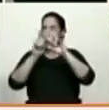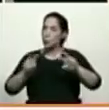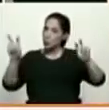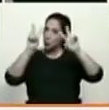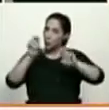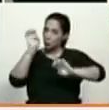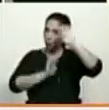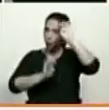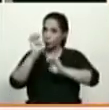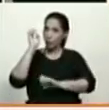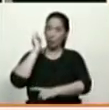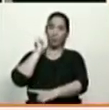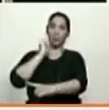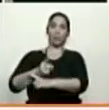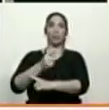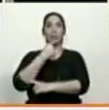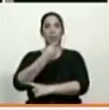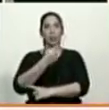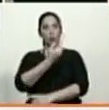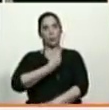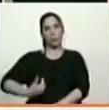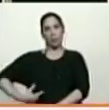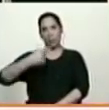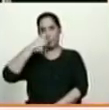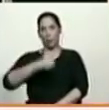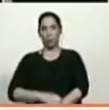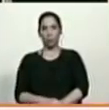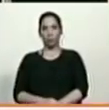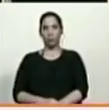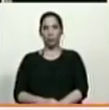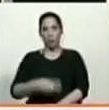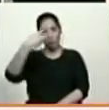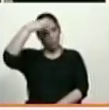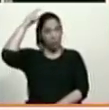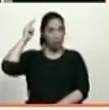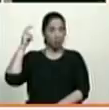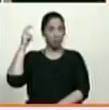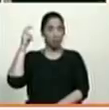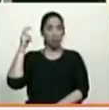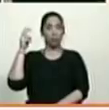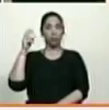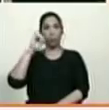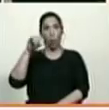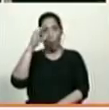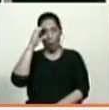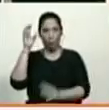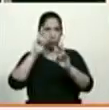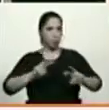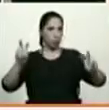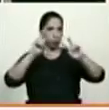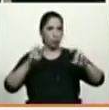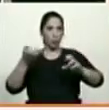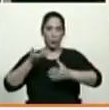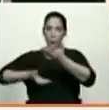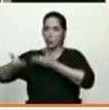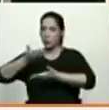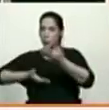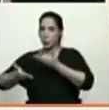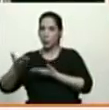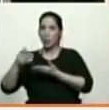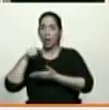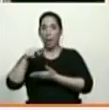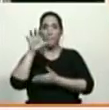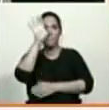y así lo ha instruido el presidente Nicolás Maduro al canciller Jorge Arriaza, poner bajo revisión las relaciones con estos